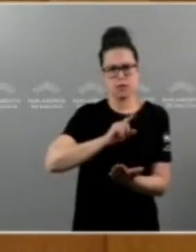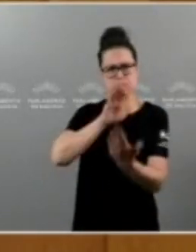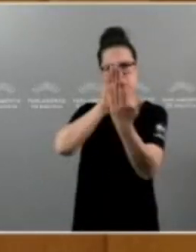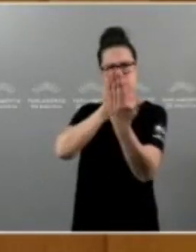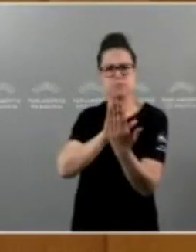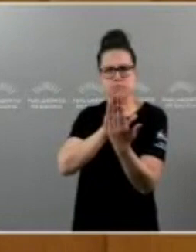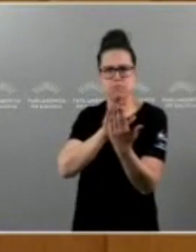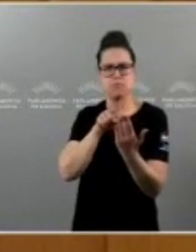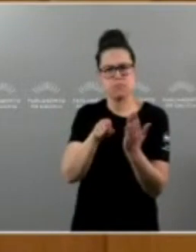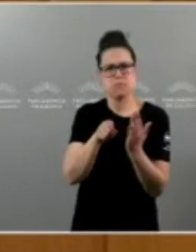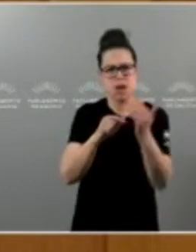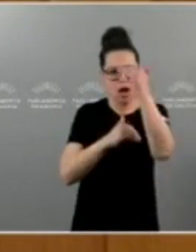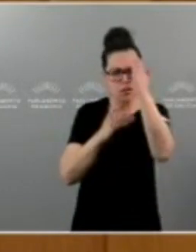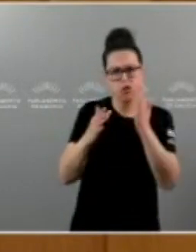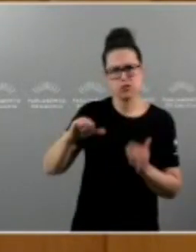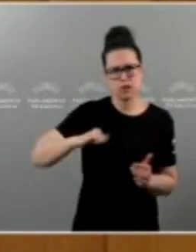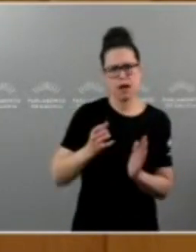alcalde da Estrada, José López.